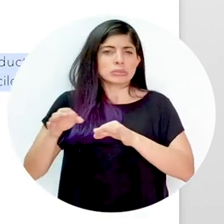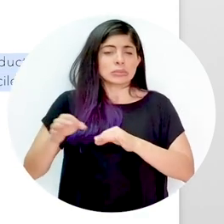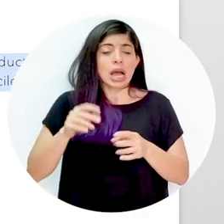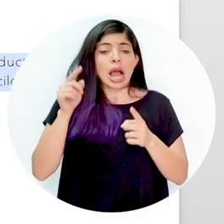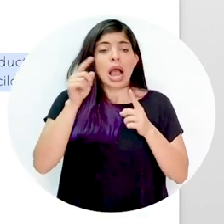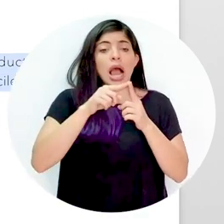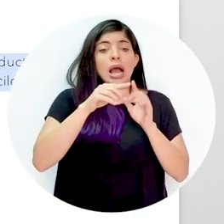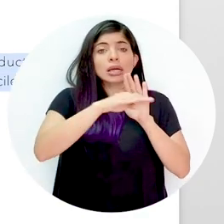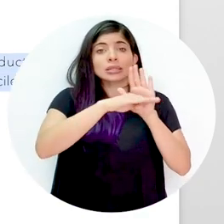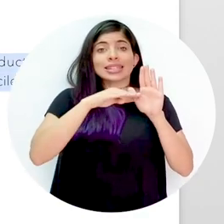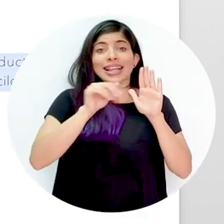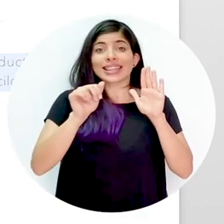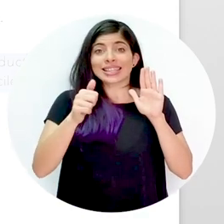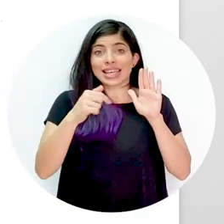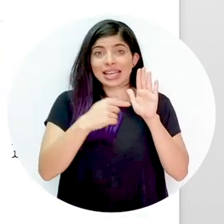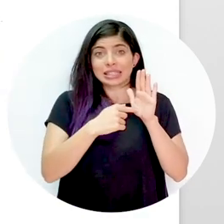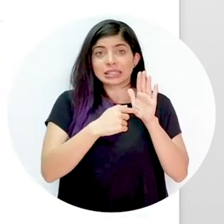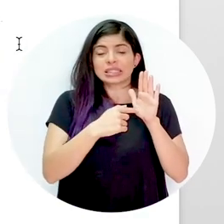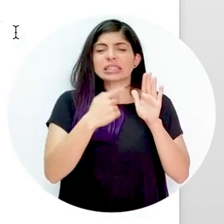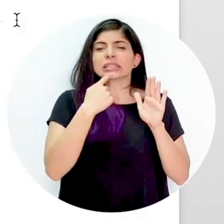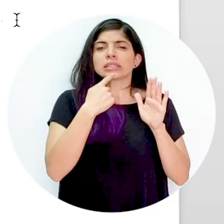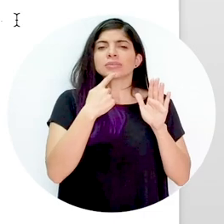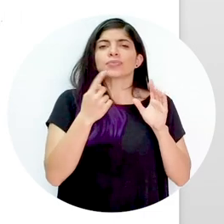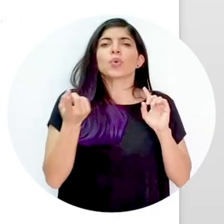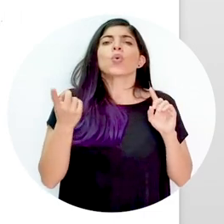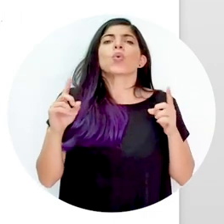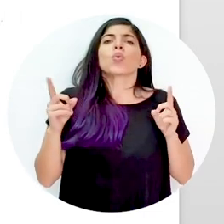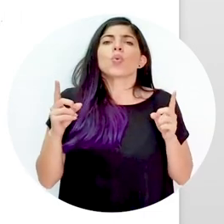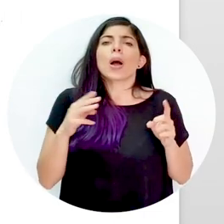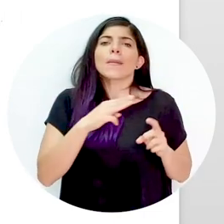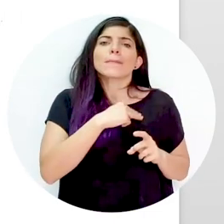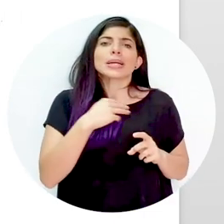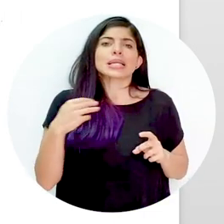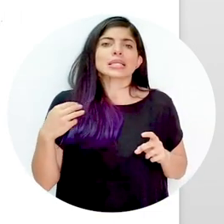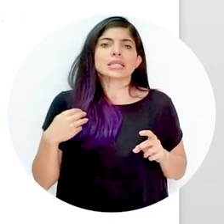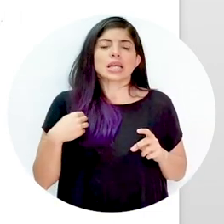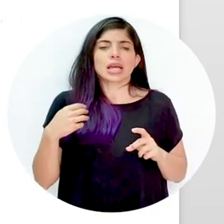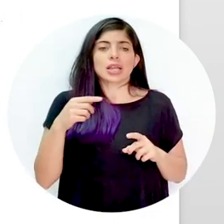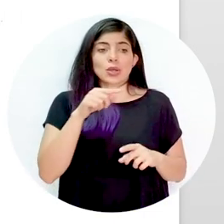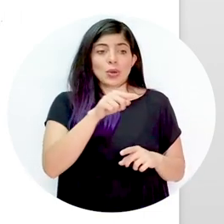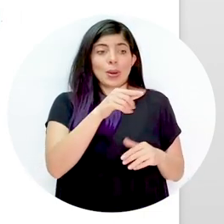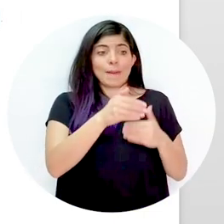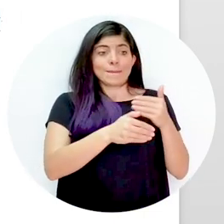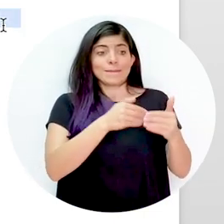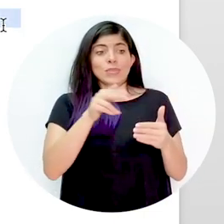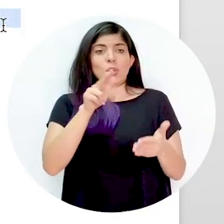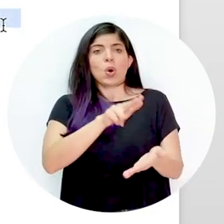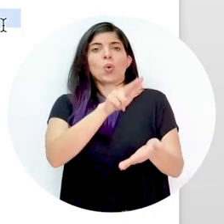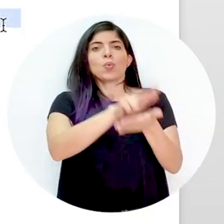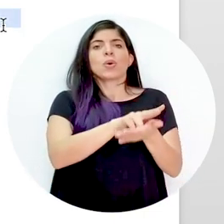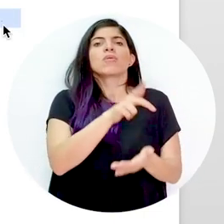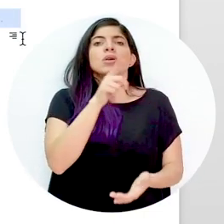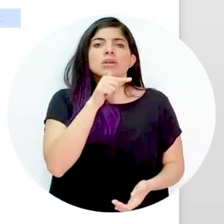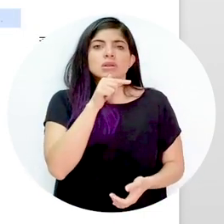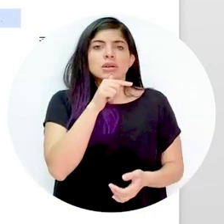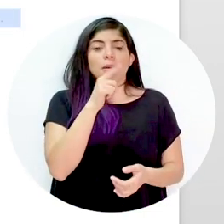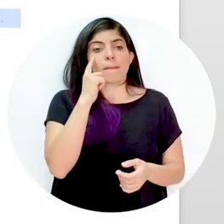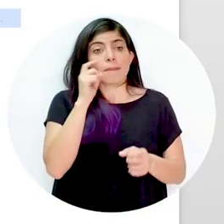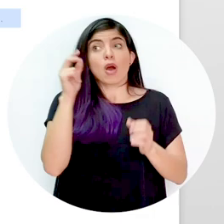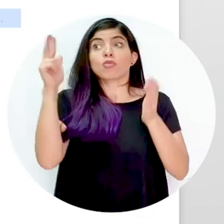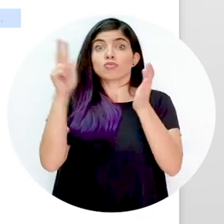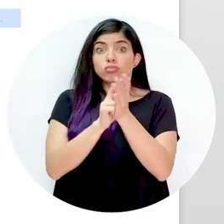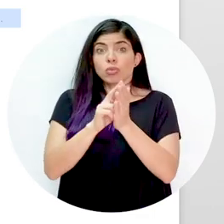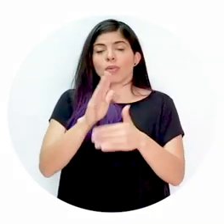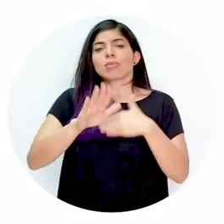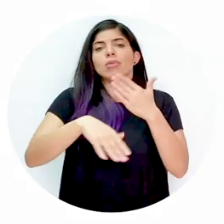llegar al apartado 10, donde se establece cuál es el ministerio que aprueba este protocolo sectorial para su